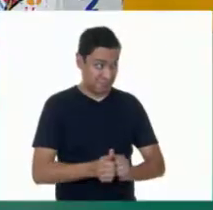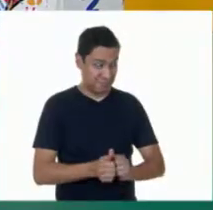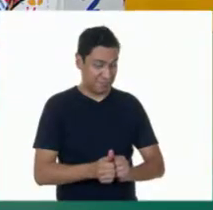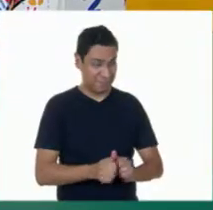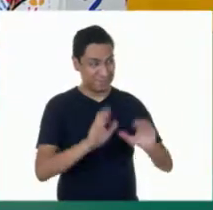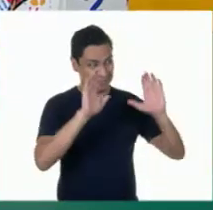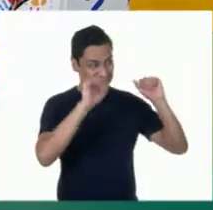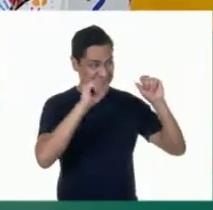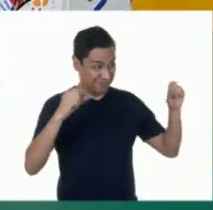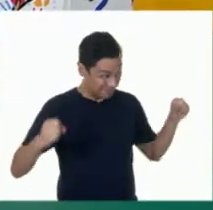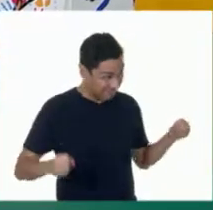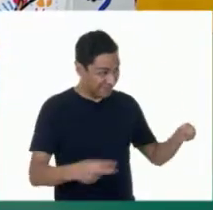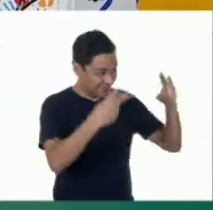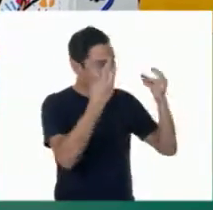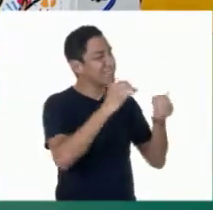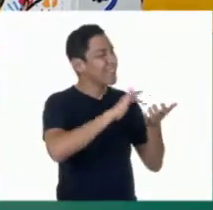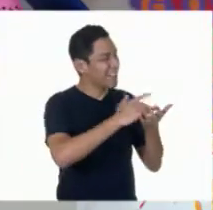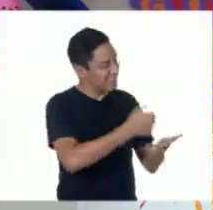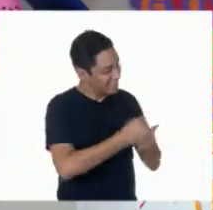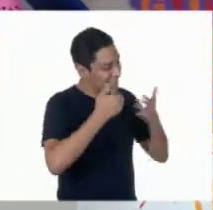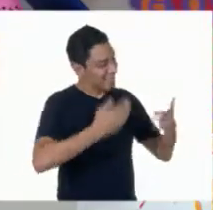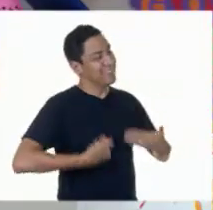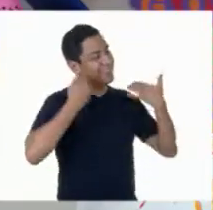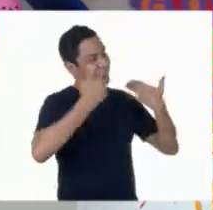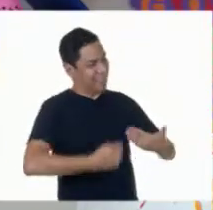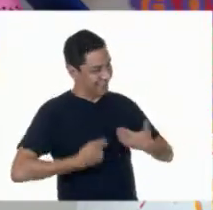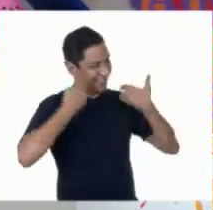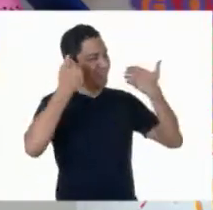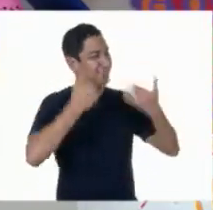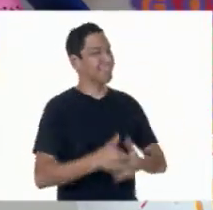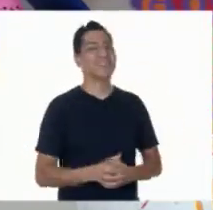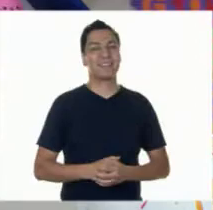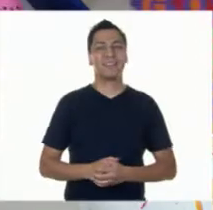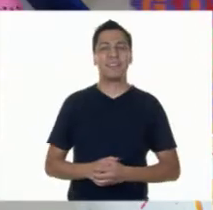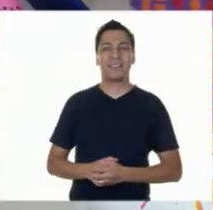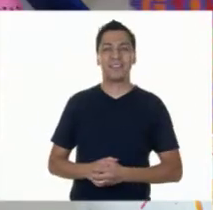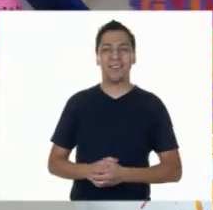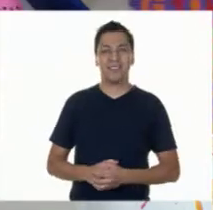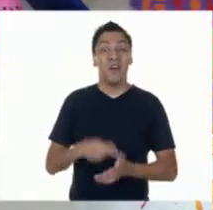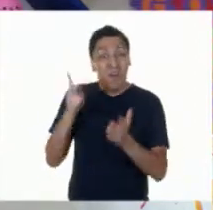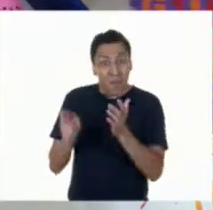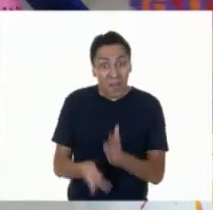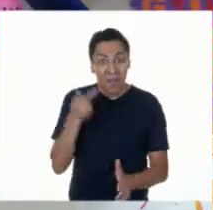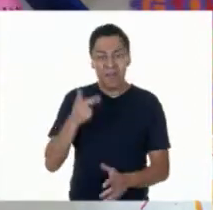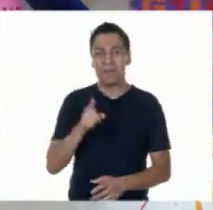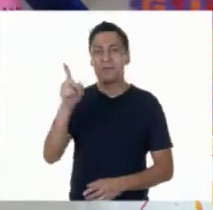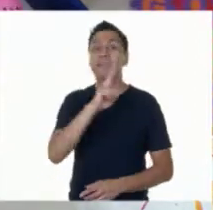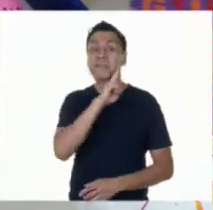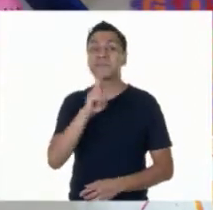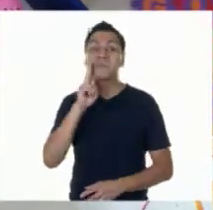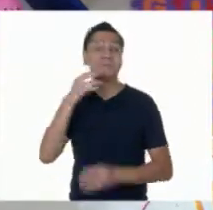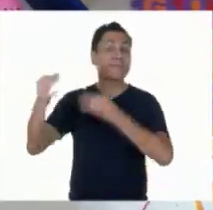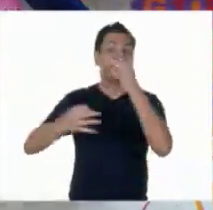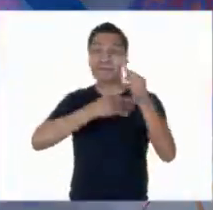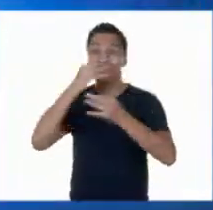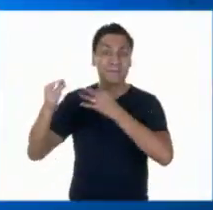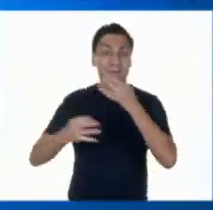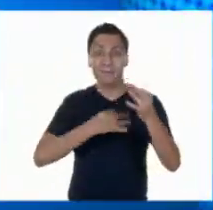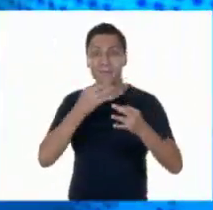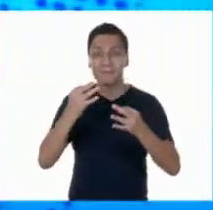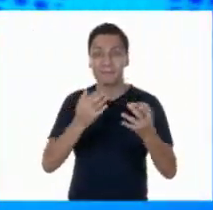¡Hasta luego y muchas gracias! Gracias, Gloria. Volvemos al informativo con la maestra Adri. ¡Adiós!